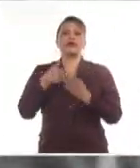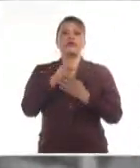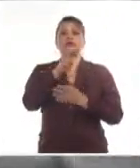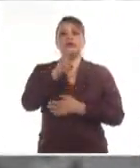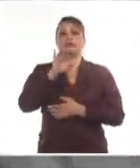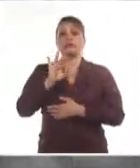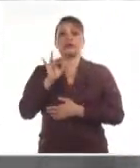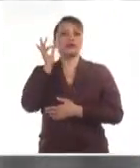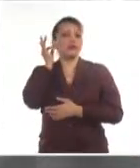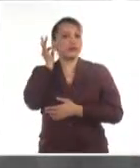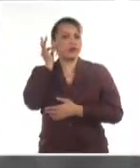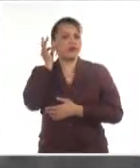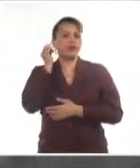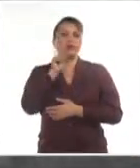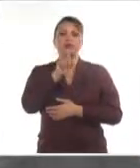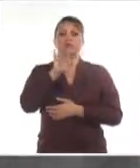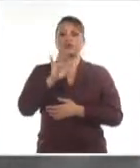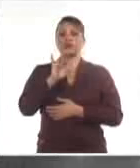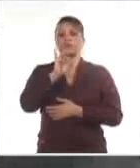1874.